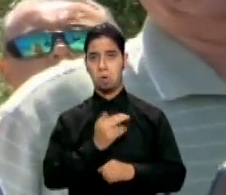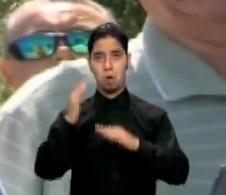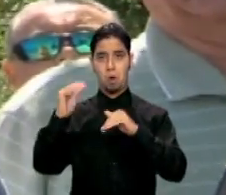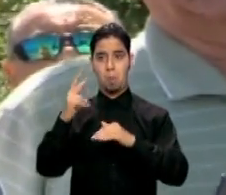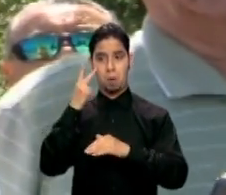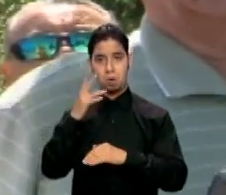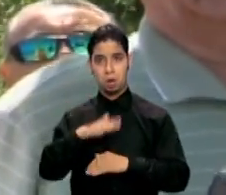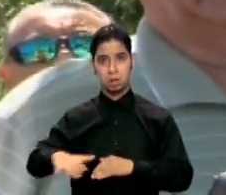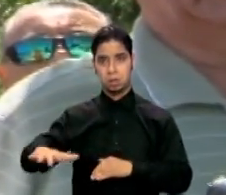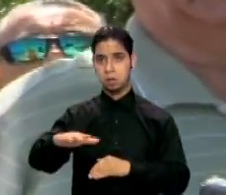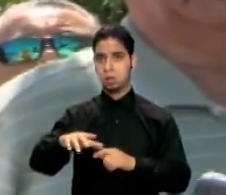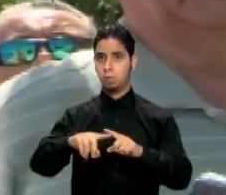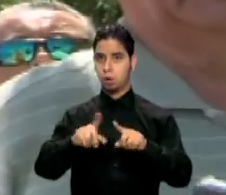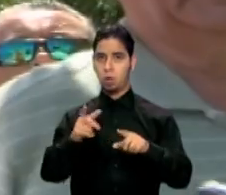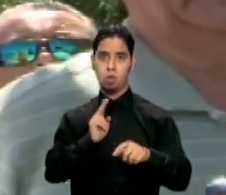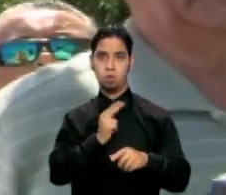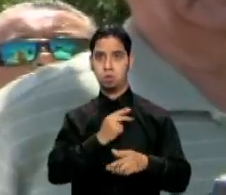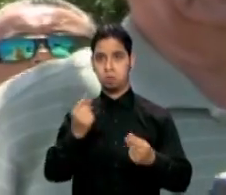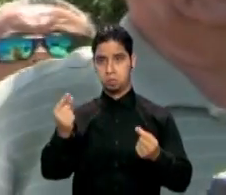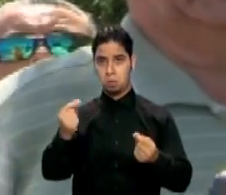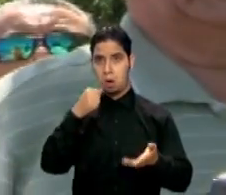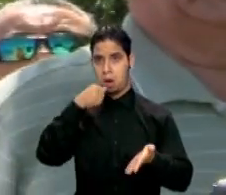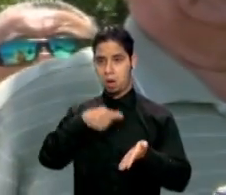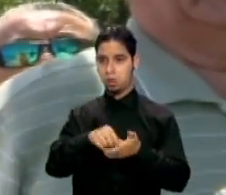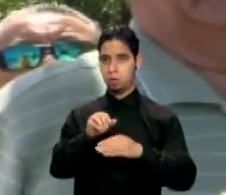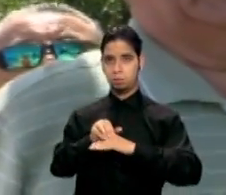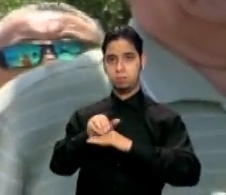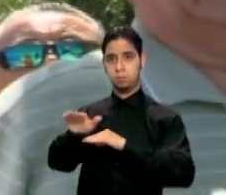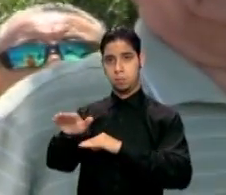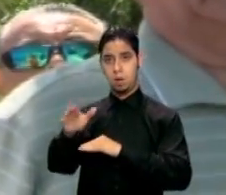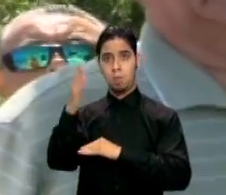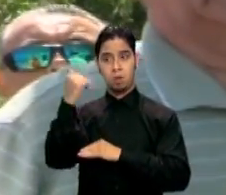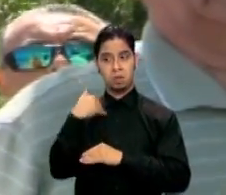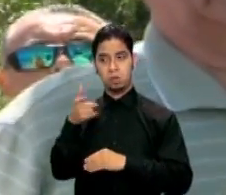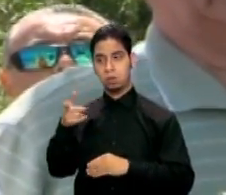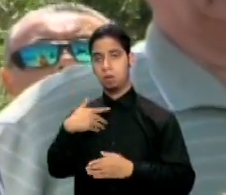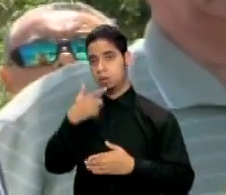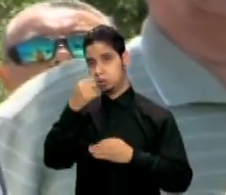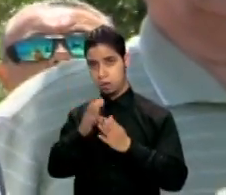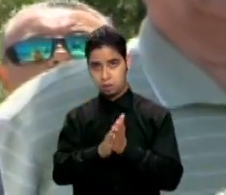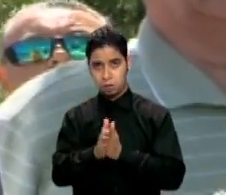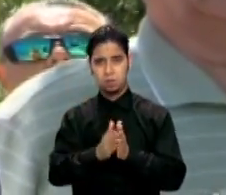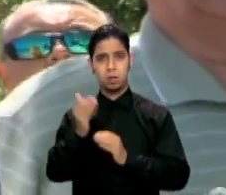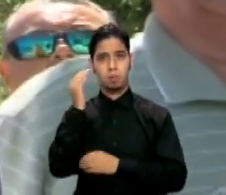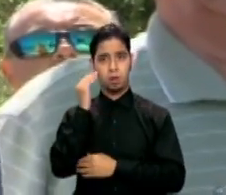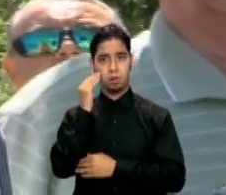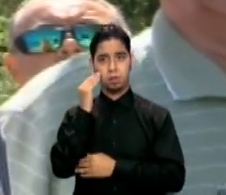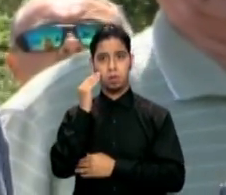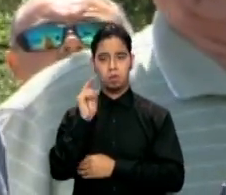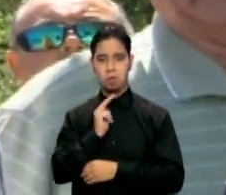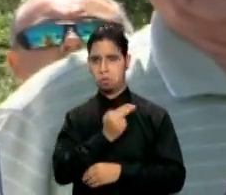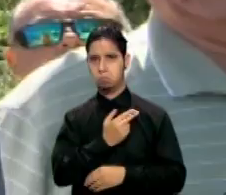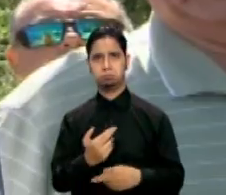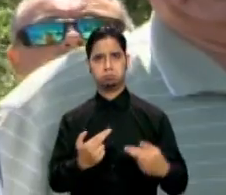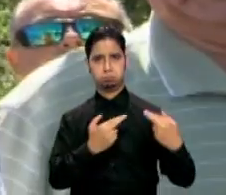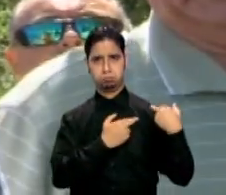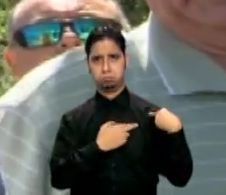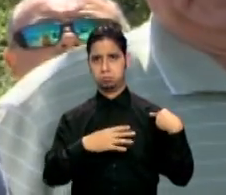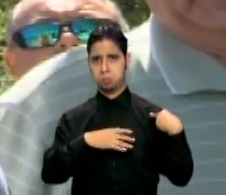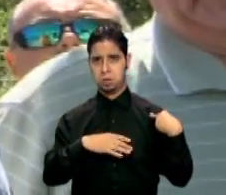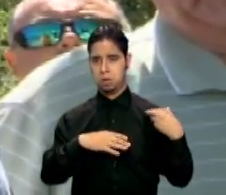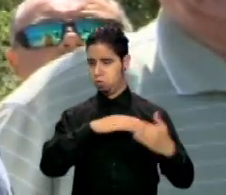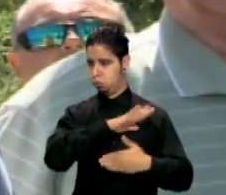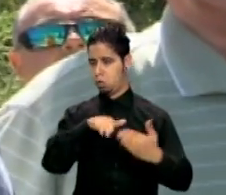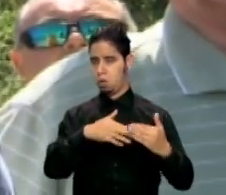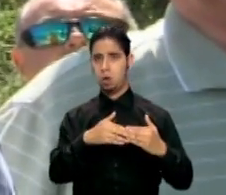pero les estaremos cursando una carta porque si había un interés de la comunidad, pues nosotros asumimos nuestra responsabilidad y estamos con todo el